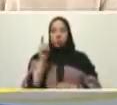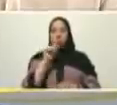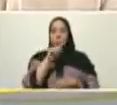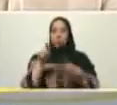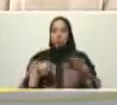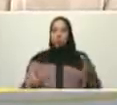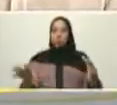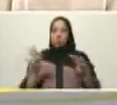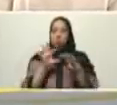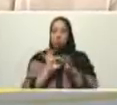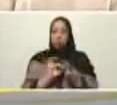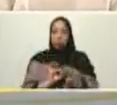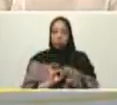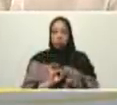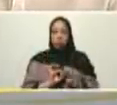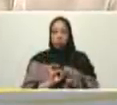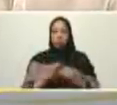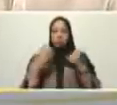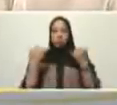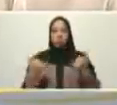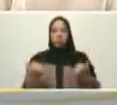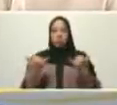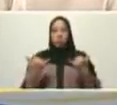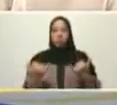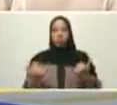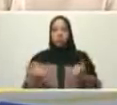pronto estaremos por allá